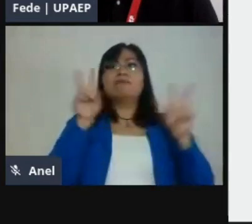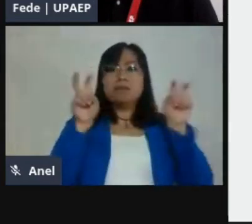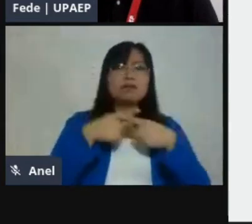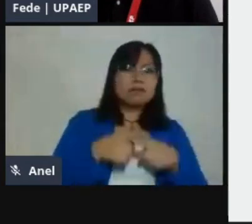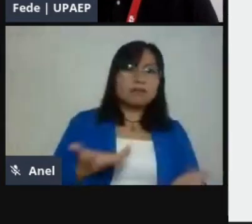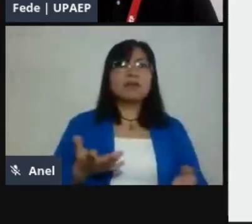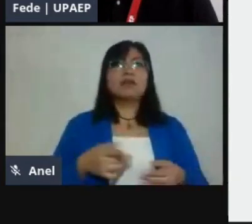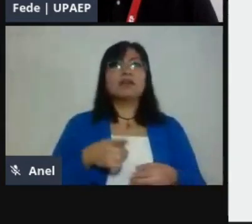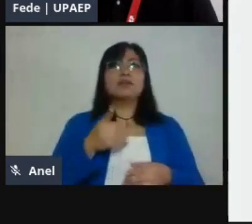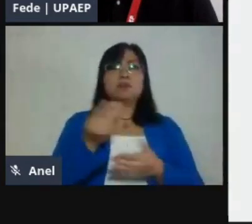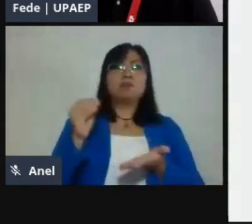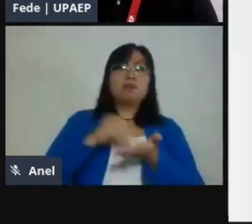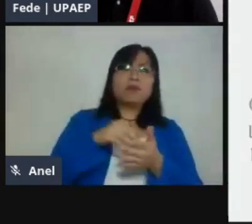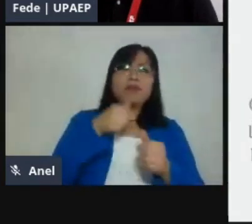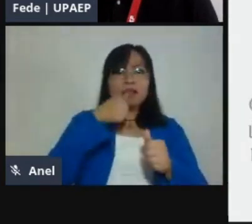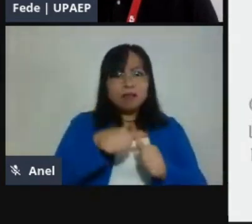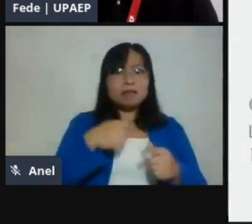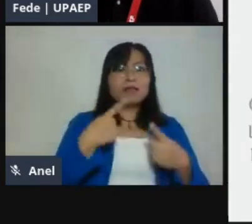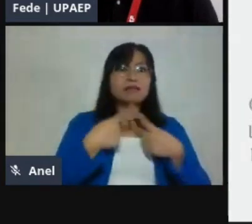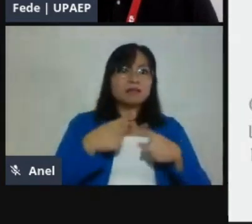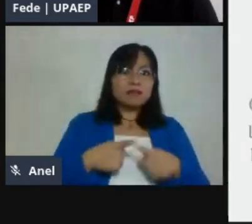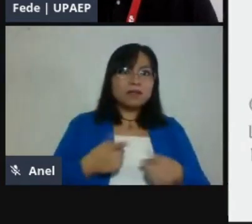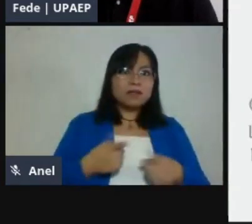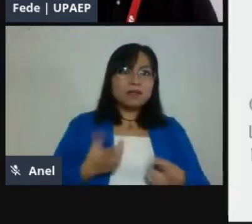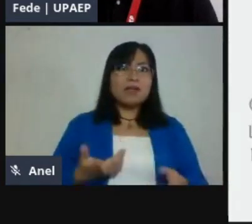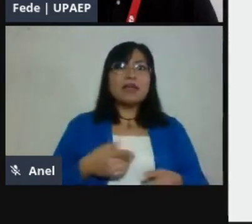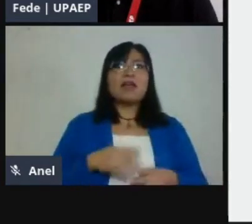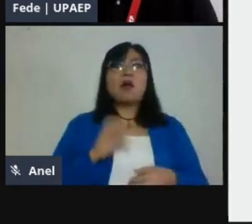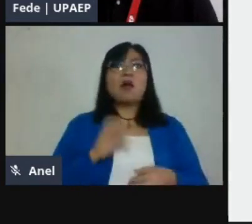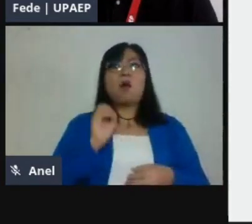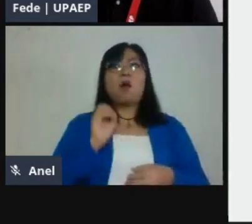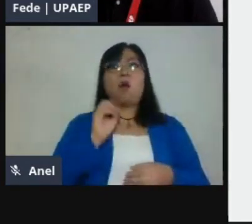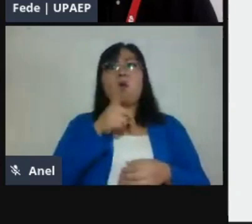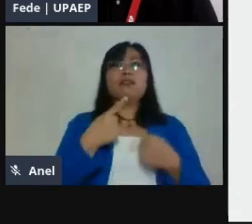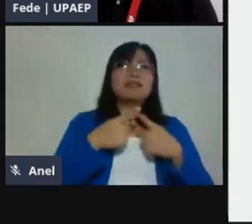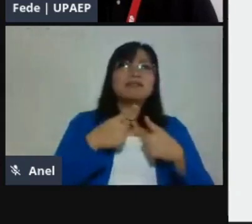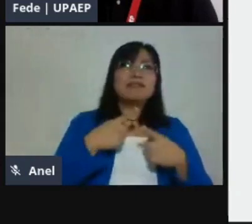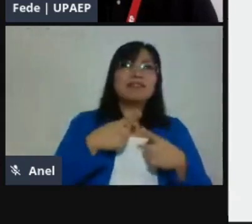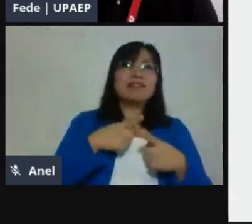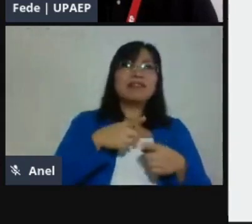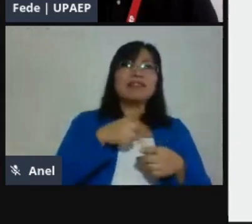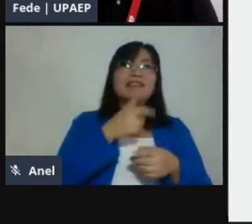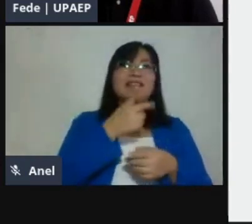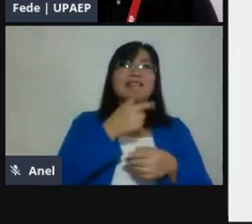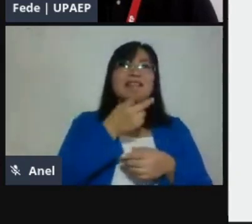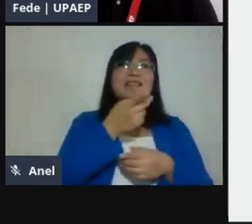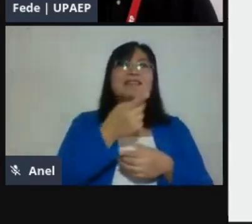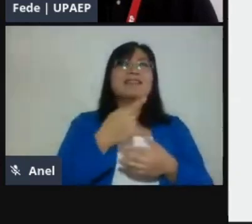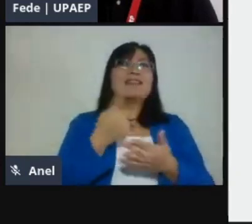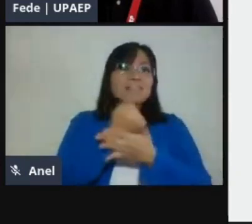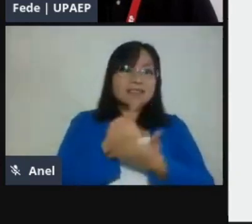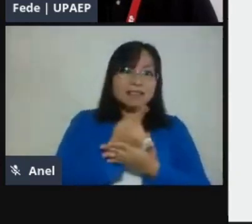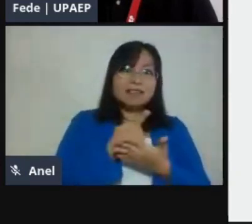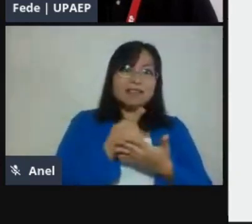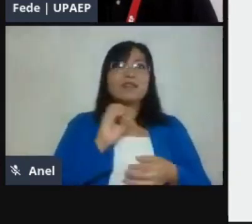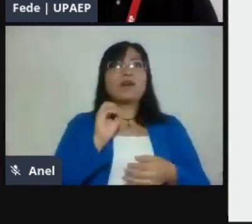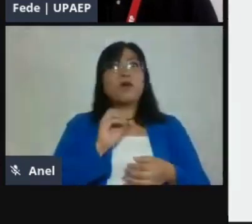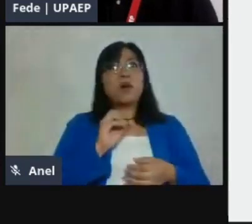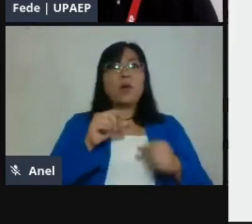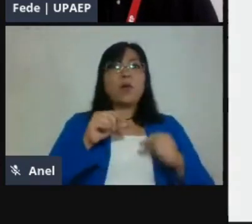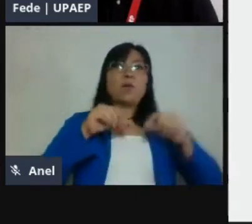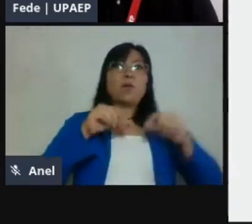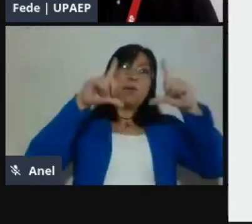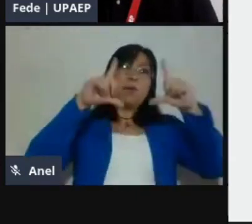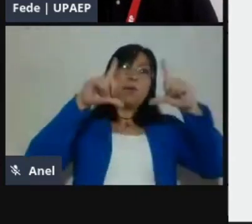ya no te gustó este, pues, te vas al de impresión y va a cambiar un poquito el diseño. Ahora, en la parte de insertar, tú tienes ya algunos